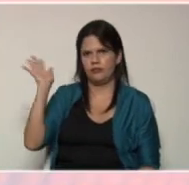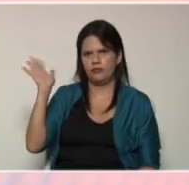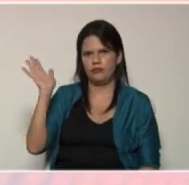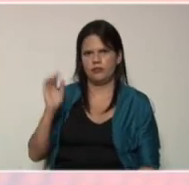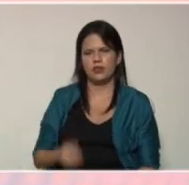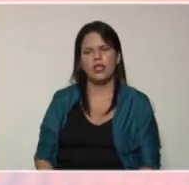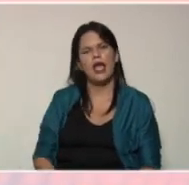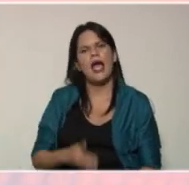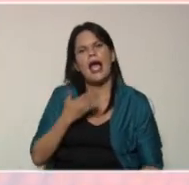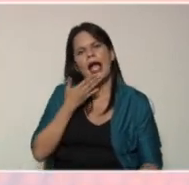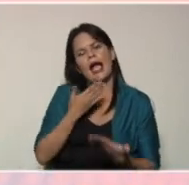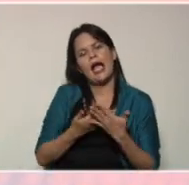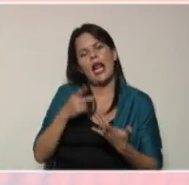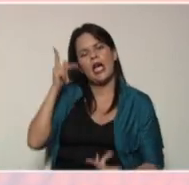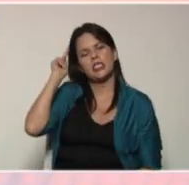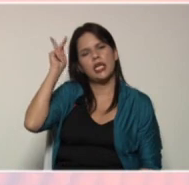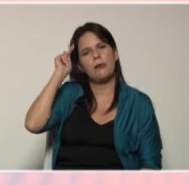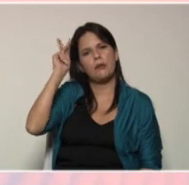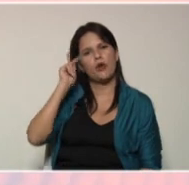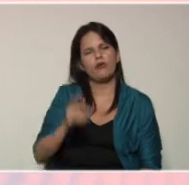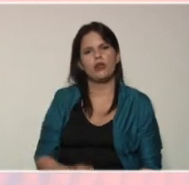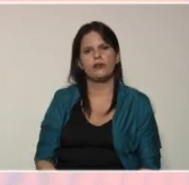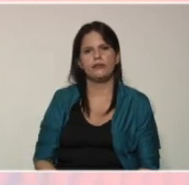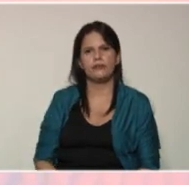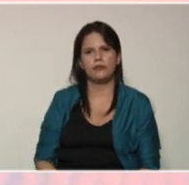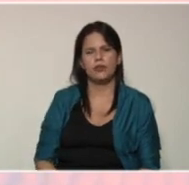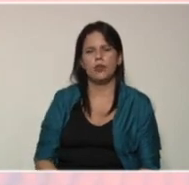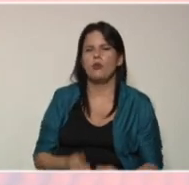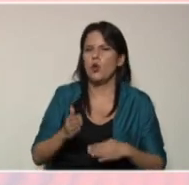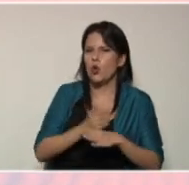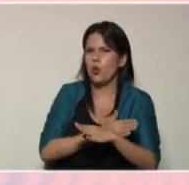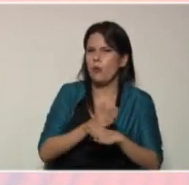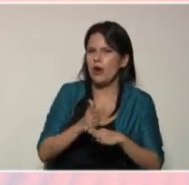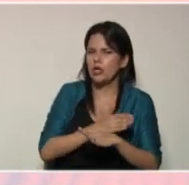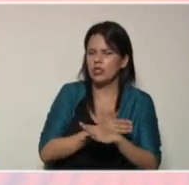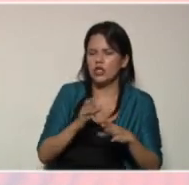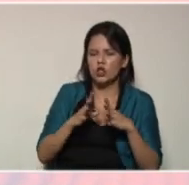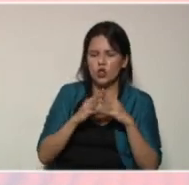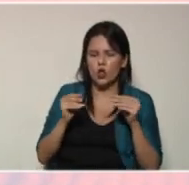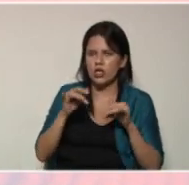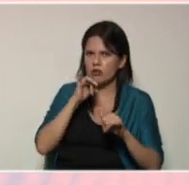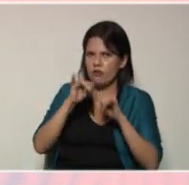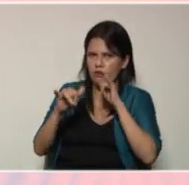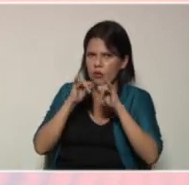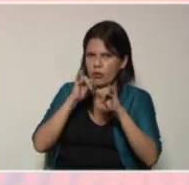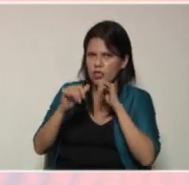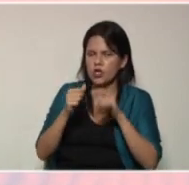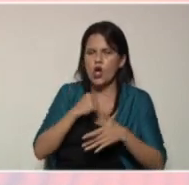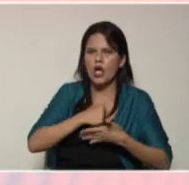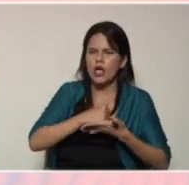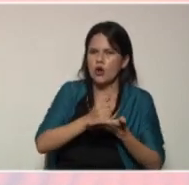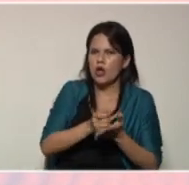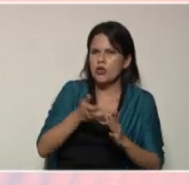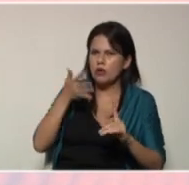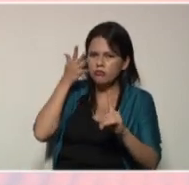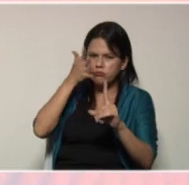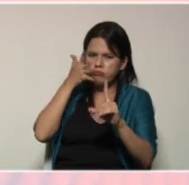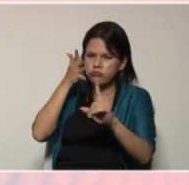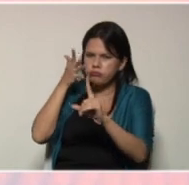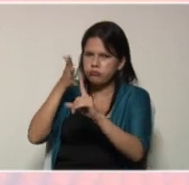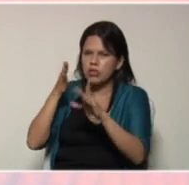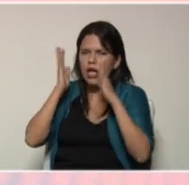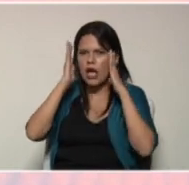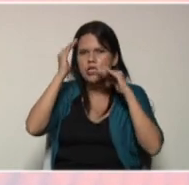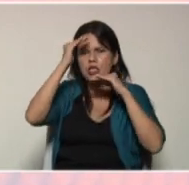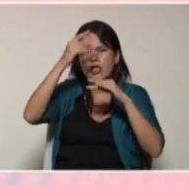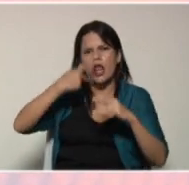gracias profesora Elisetti de Gubella por compartir todas esas informaciones que nos ayudan a orientar y atender